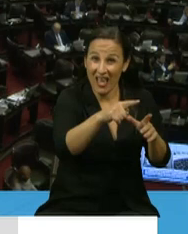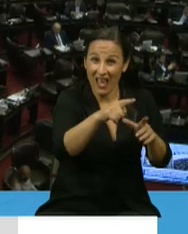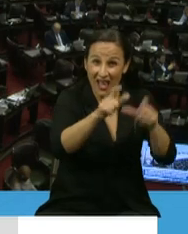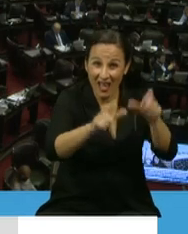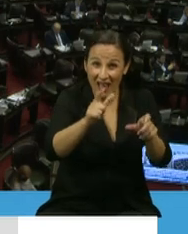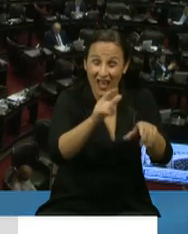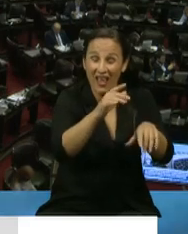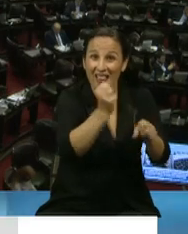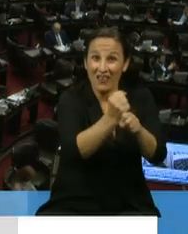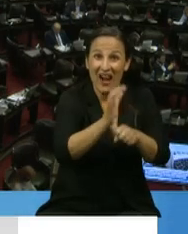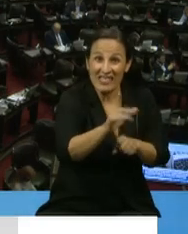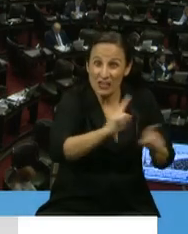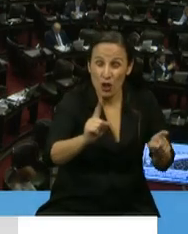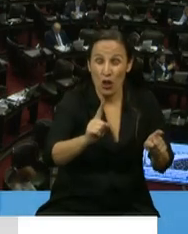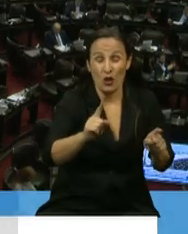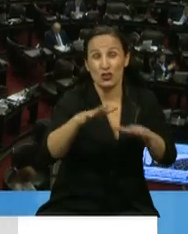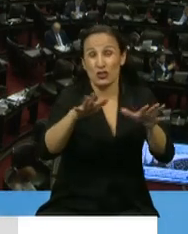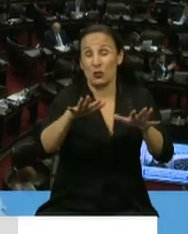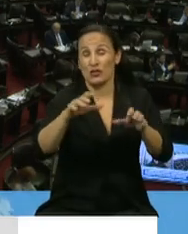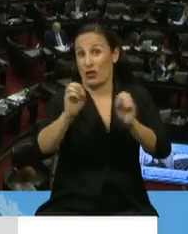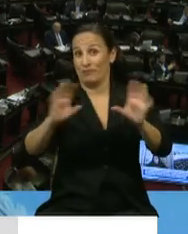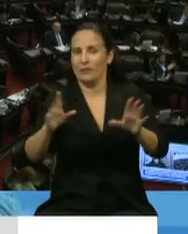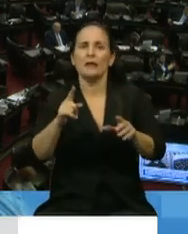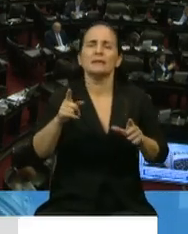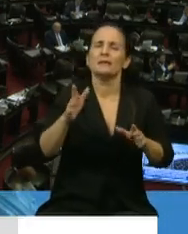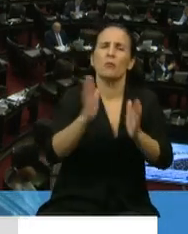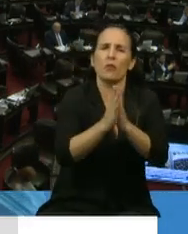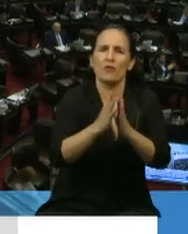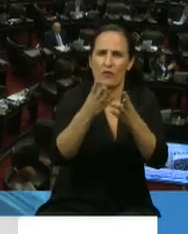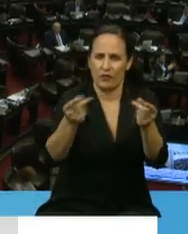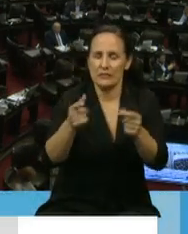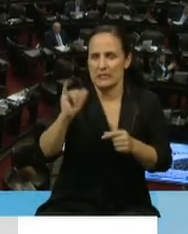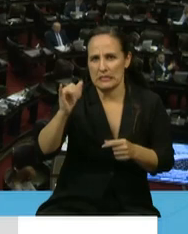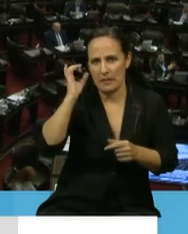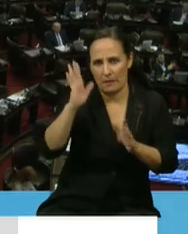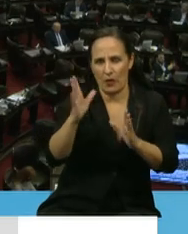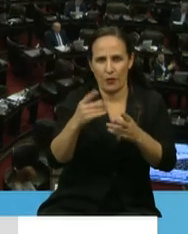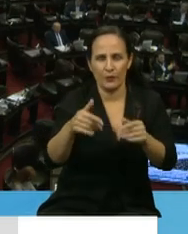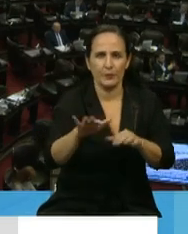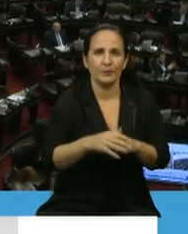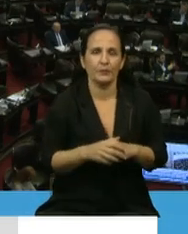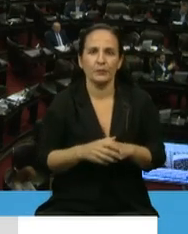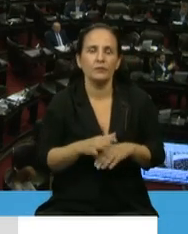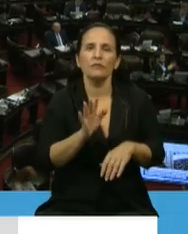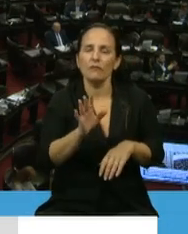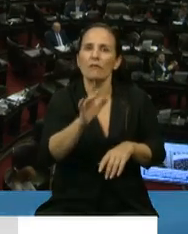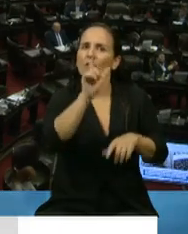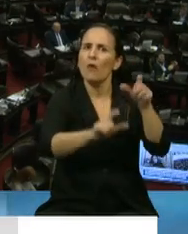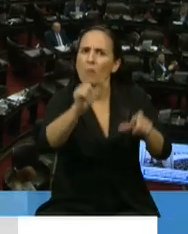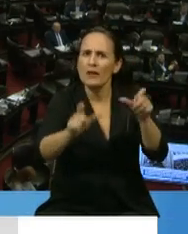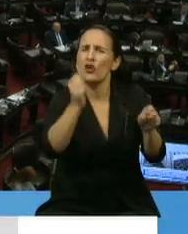que hay que acompañar este proyecto porque es un reconocimiento a quienes están